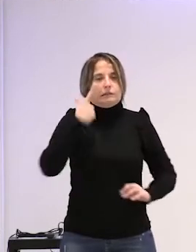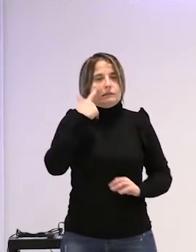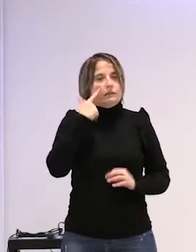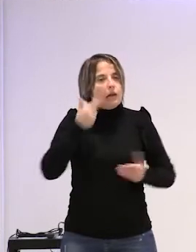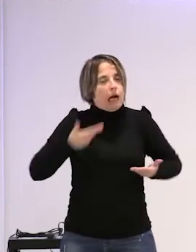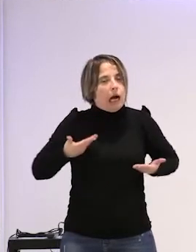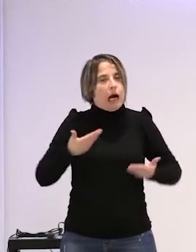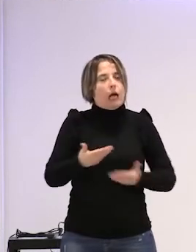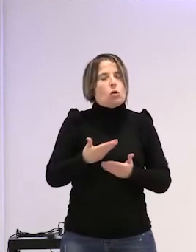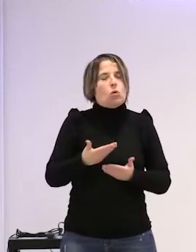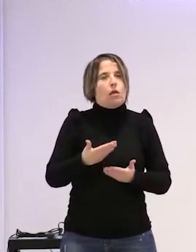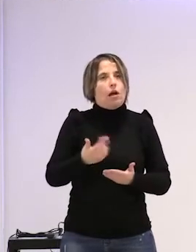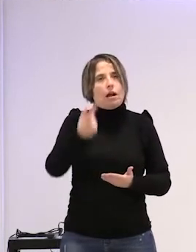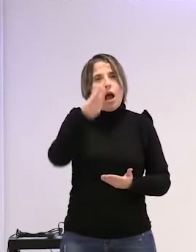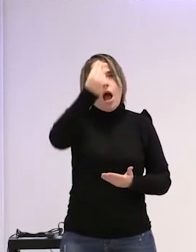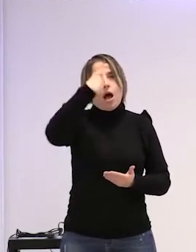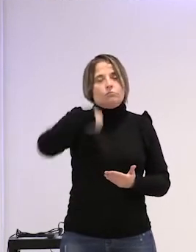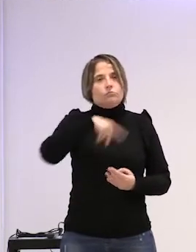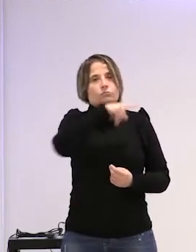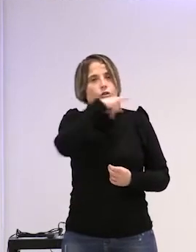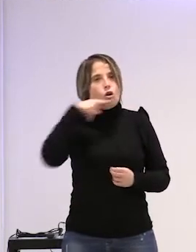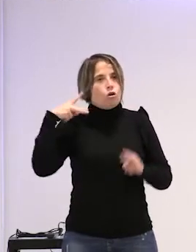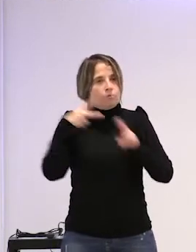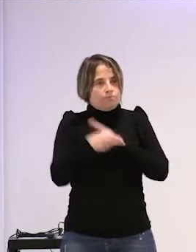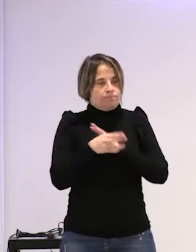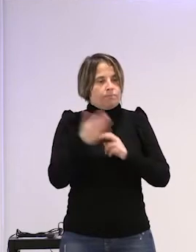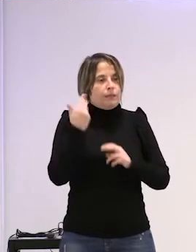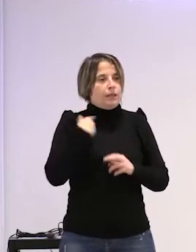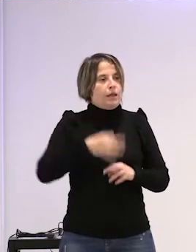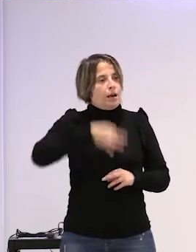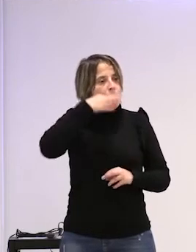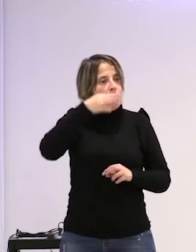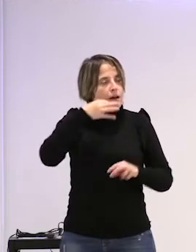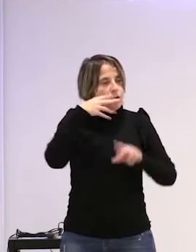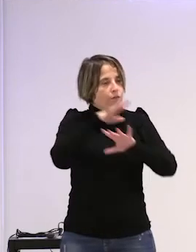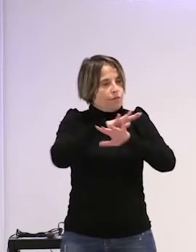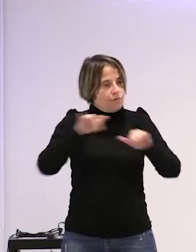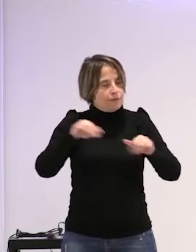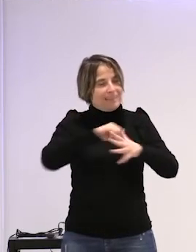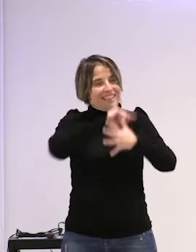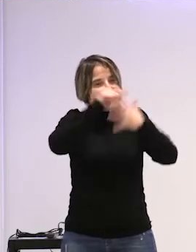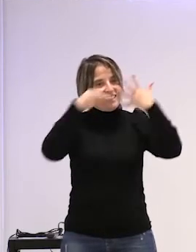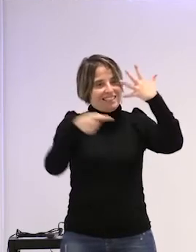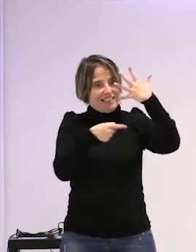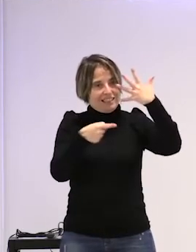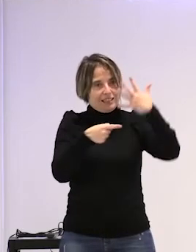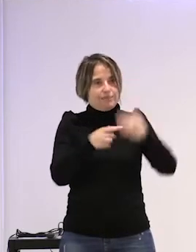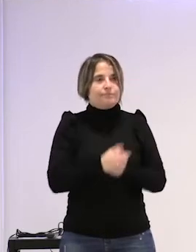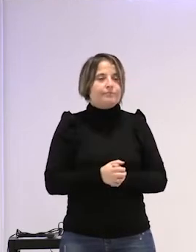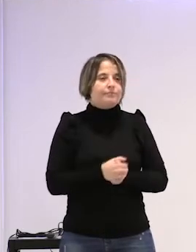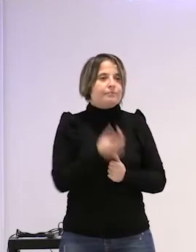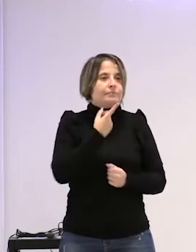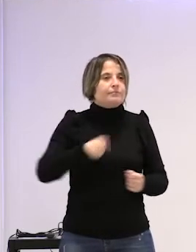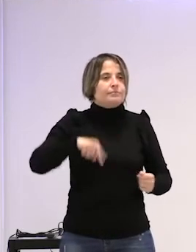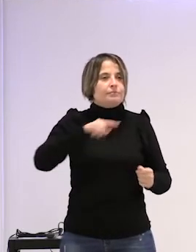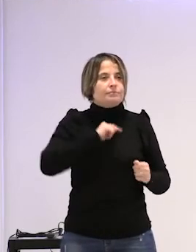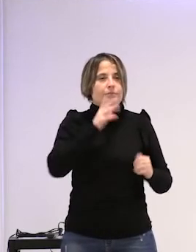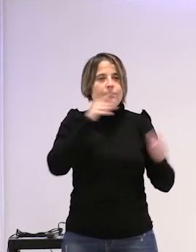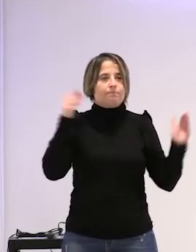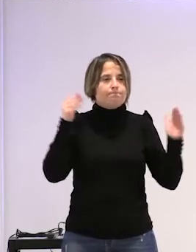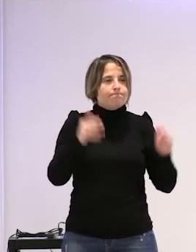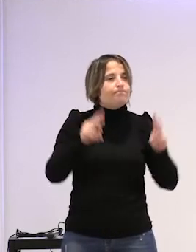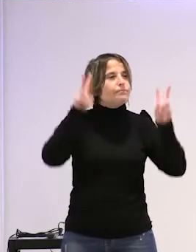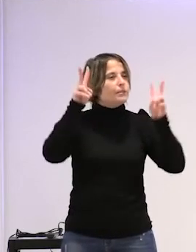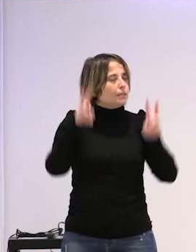ayudan a pasar por ese momento y termino la sexta idea tenemos que empezar a hablar de este